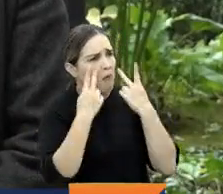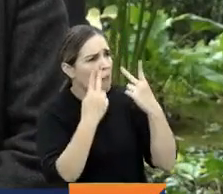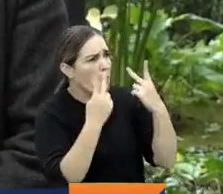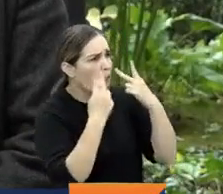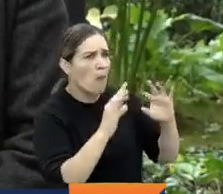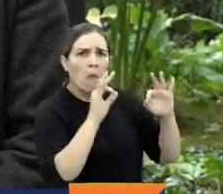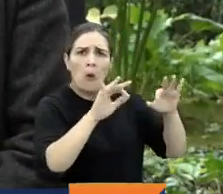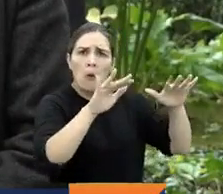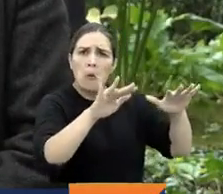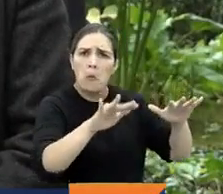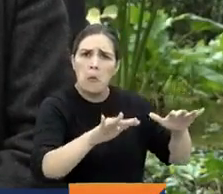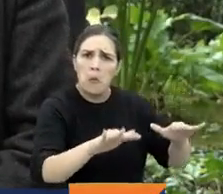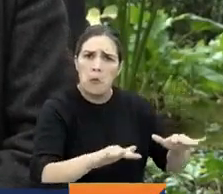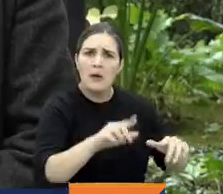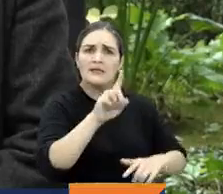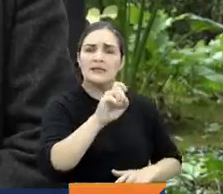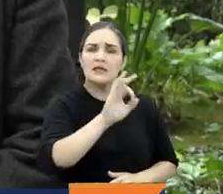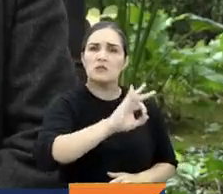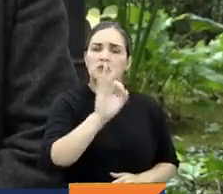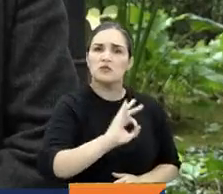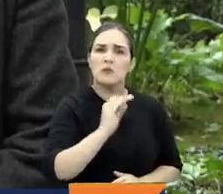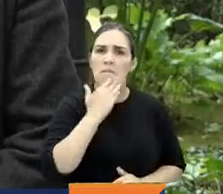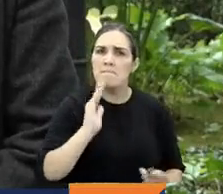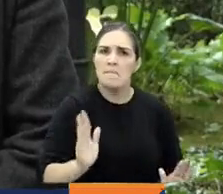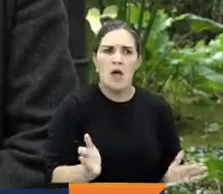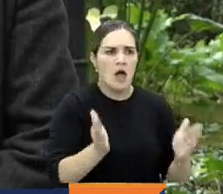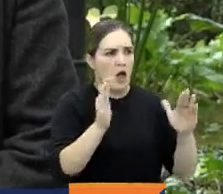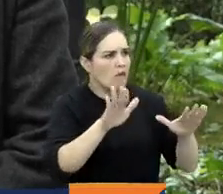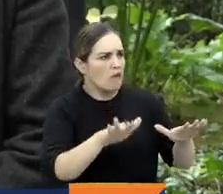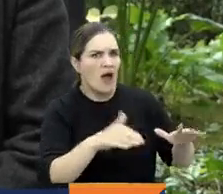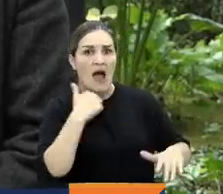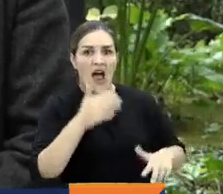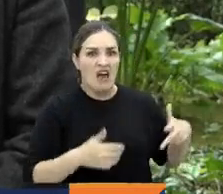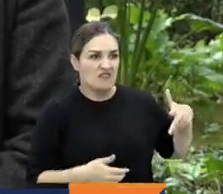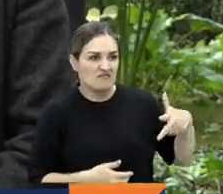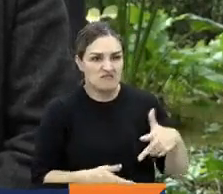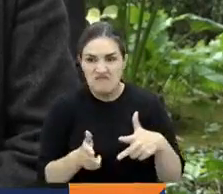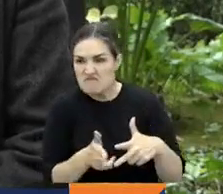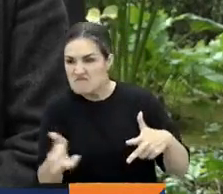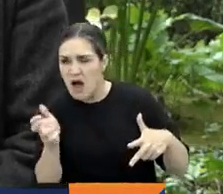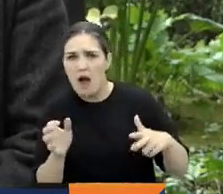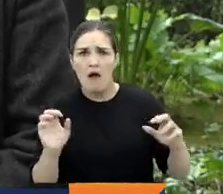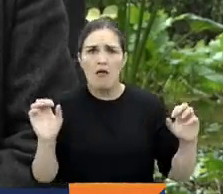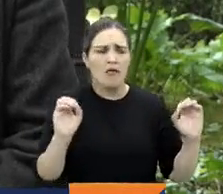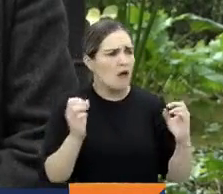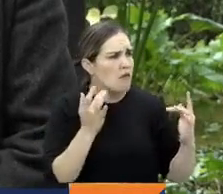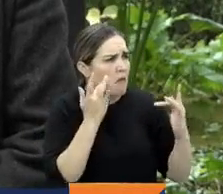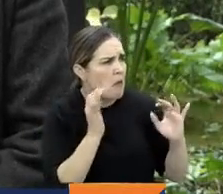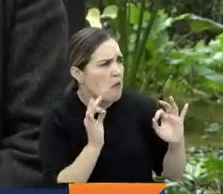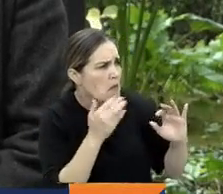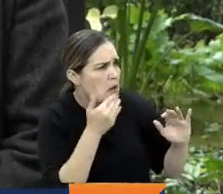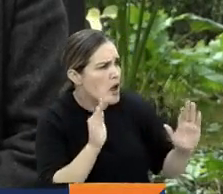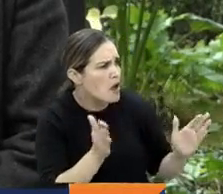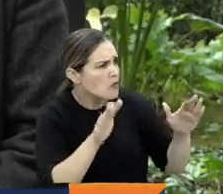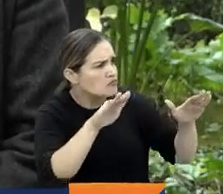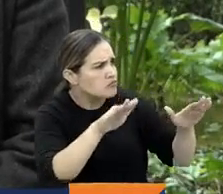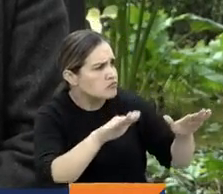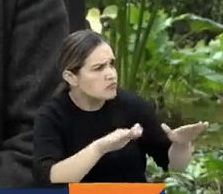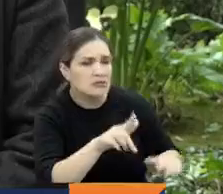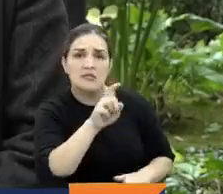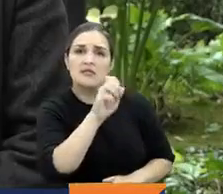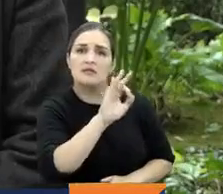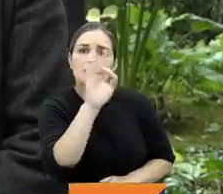del 6% semanal en los casos de hurto a personas y también una reducción de los delitos cometidos